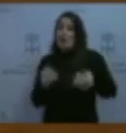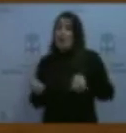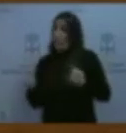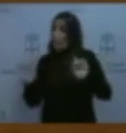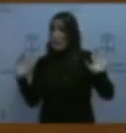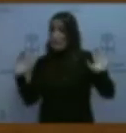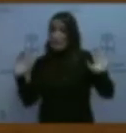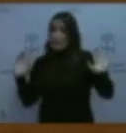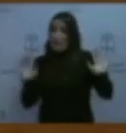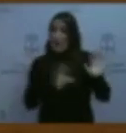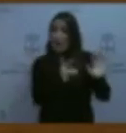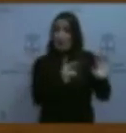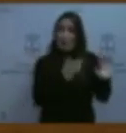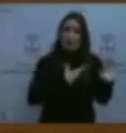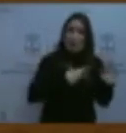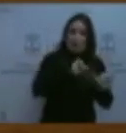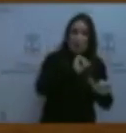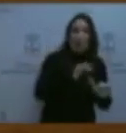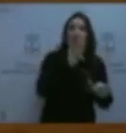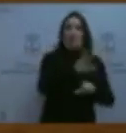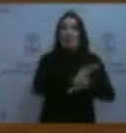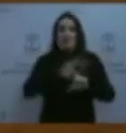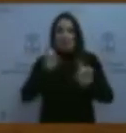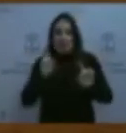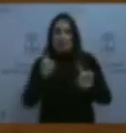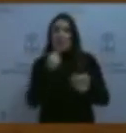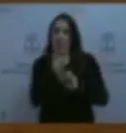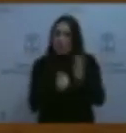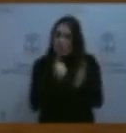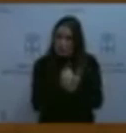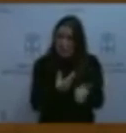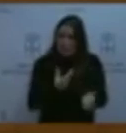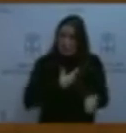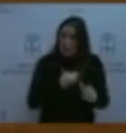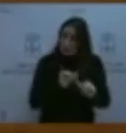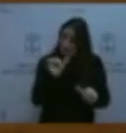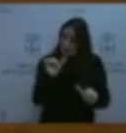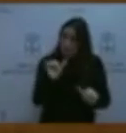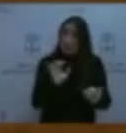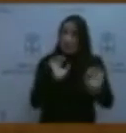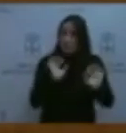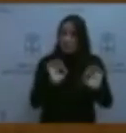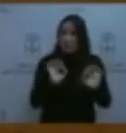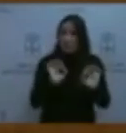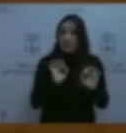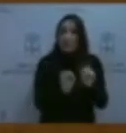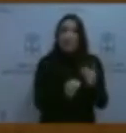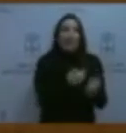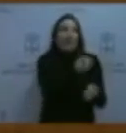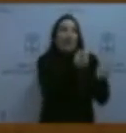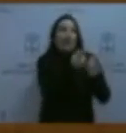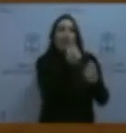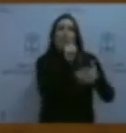a estas dos administraciones. Insisto, el Ayuntamiento de Gijón, en el momento en el que se solicita la información de la